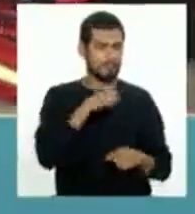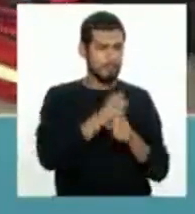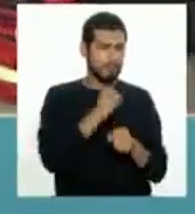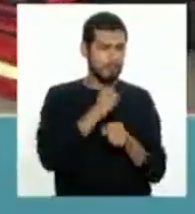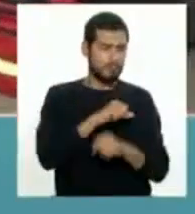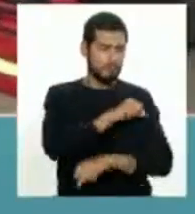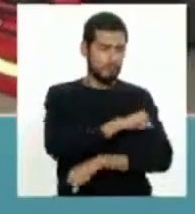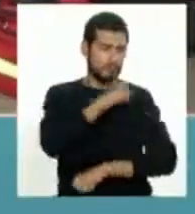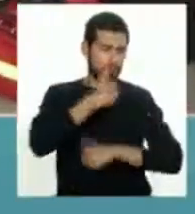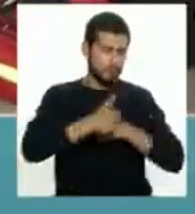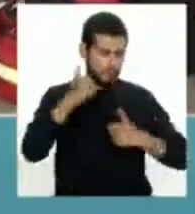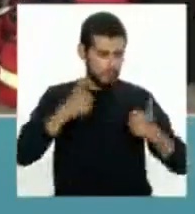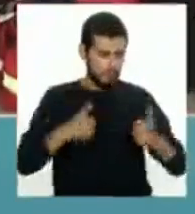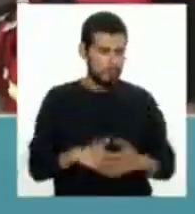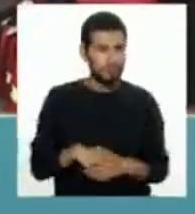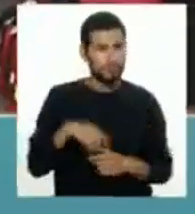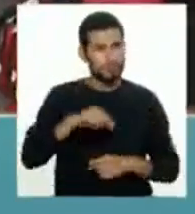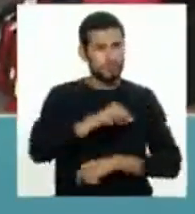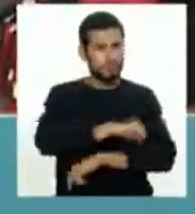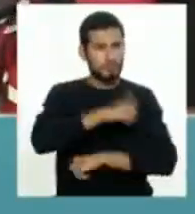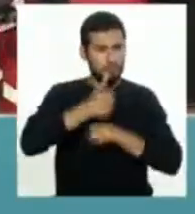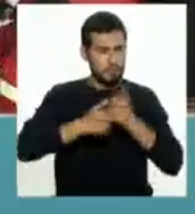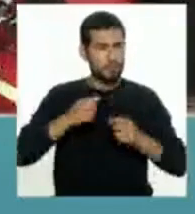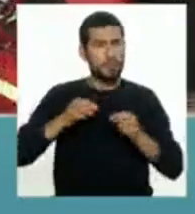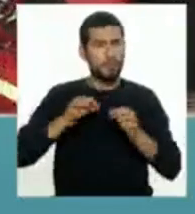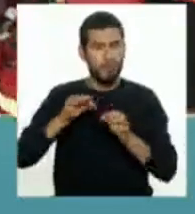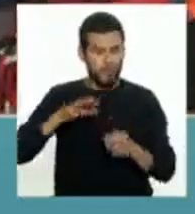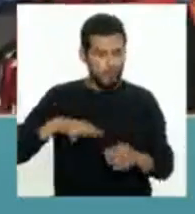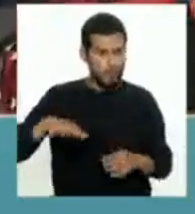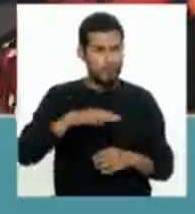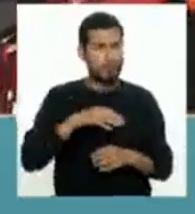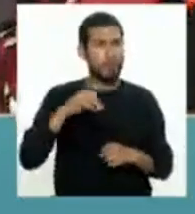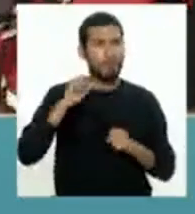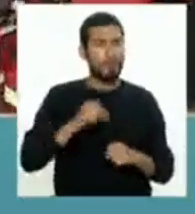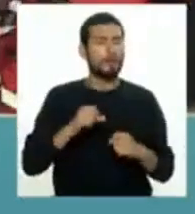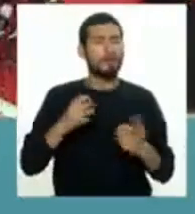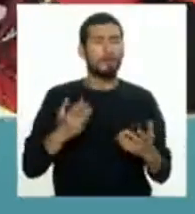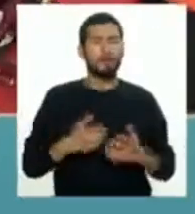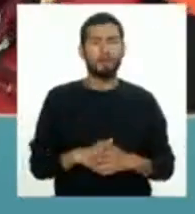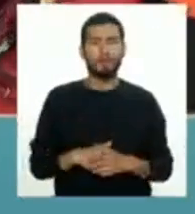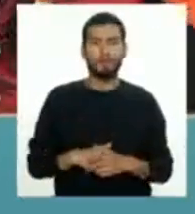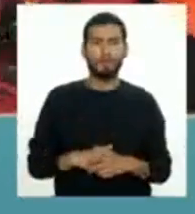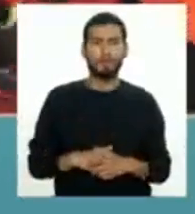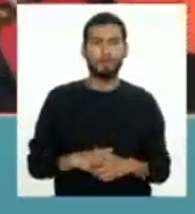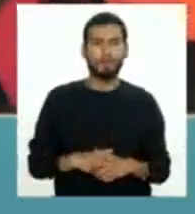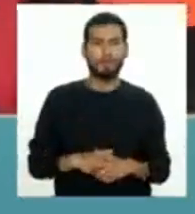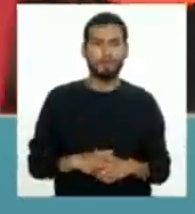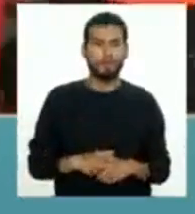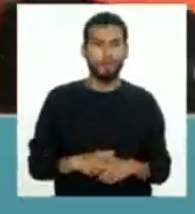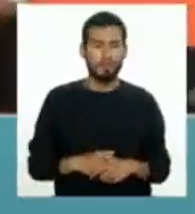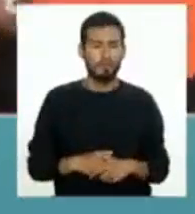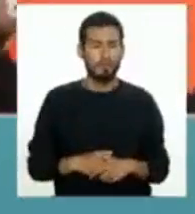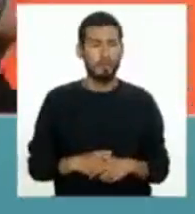nivel de las autoridades, a nivel de las autoridades locales, para que, digamos, ya